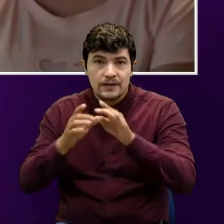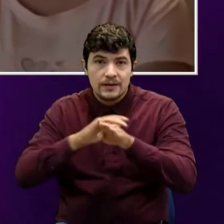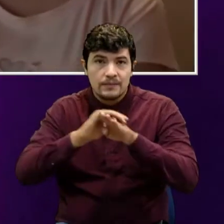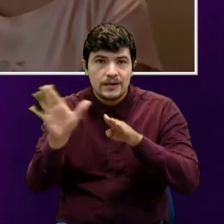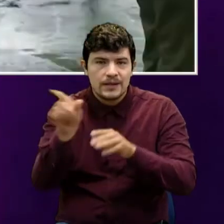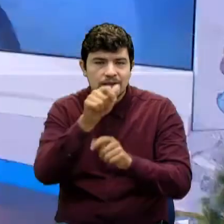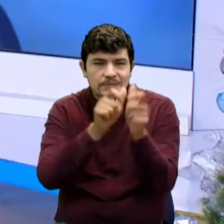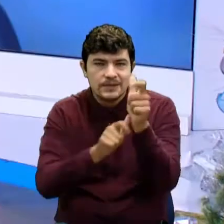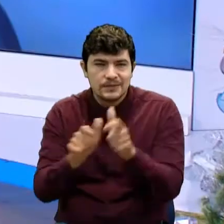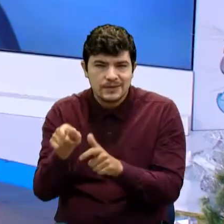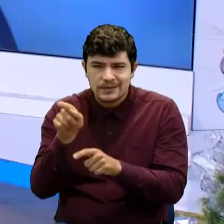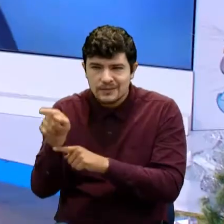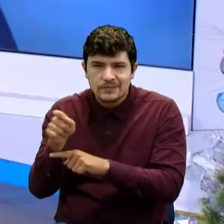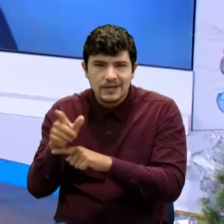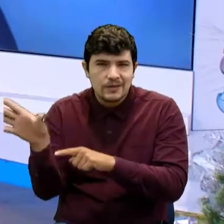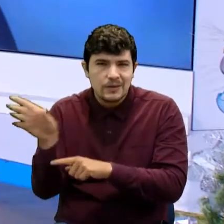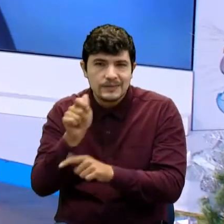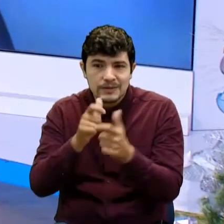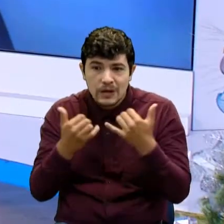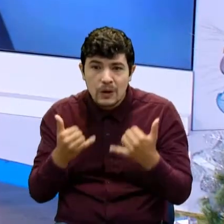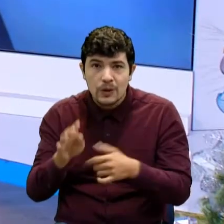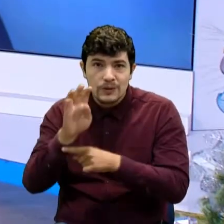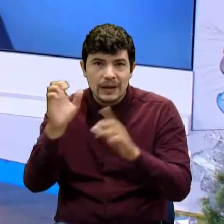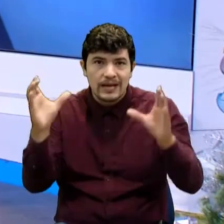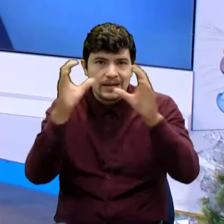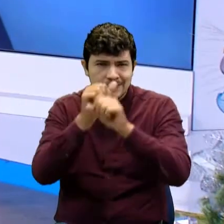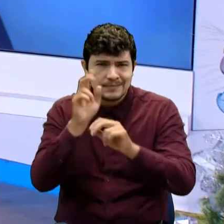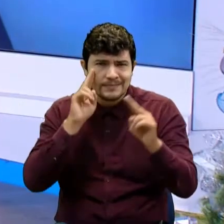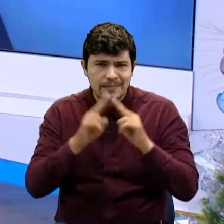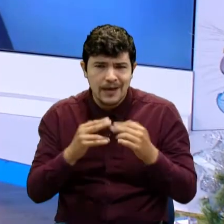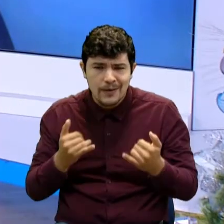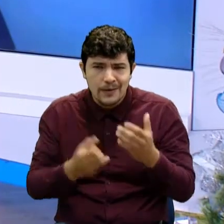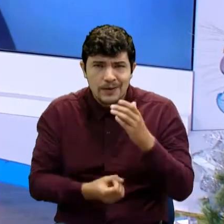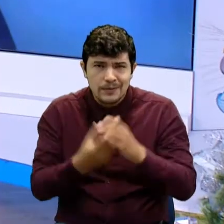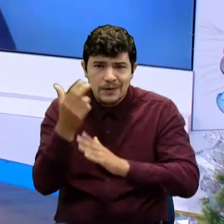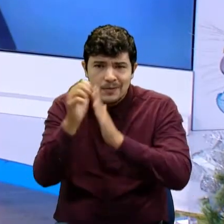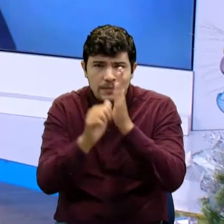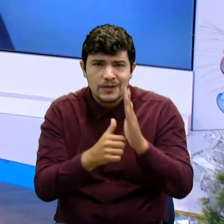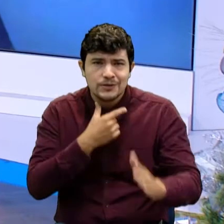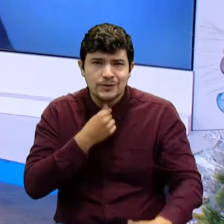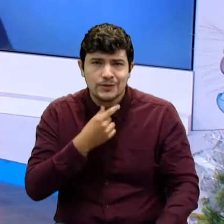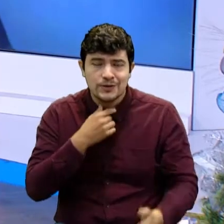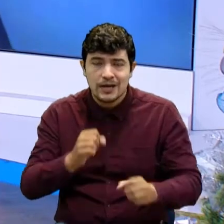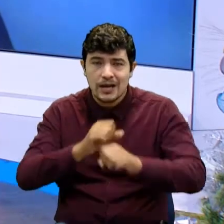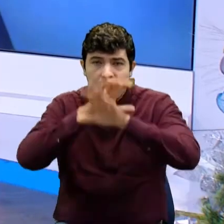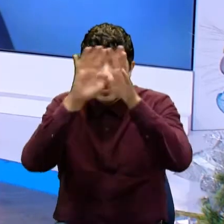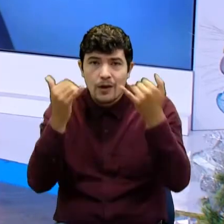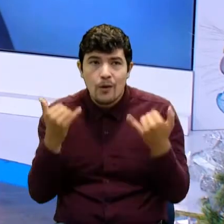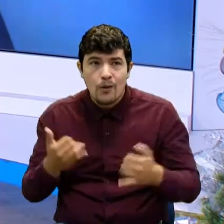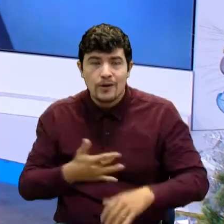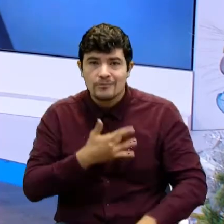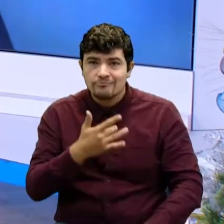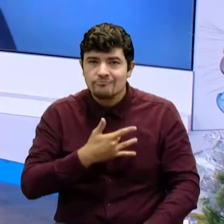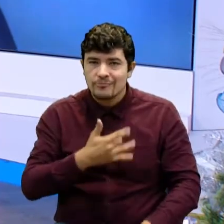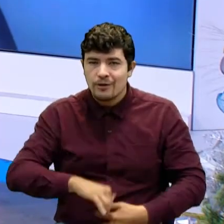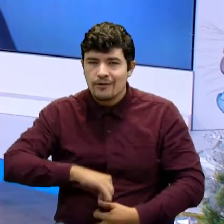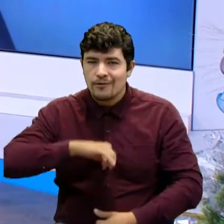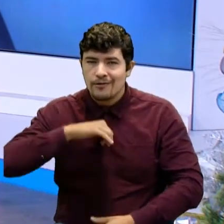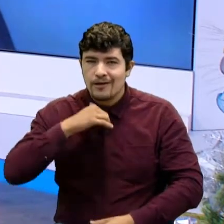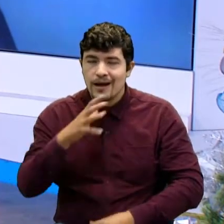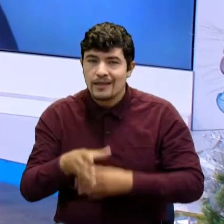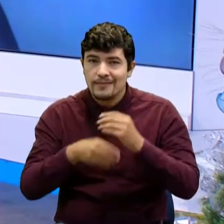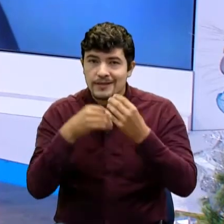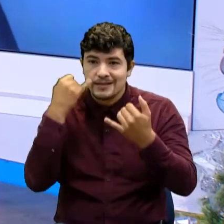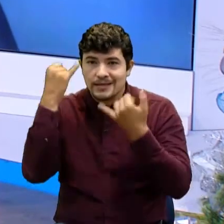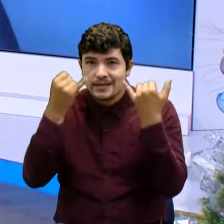santandereanos para que no se pierdan hoy a las 9 de la noche esa gran serie de humor que por supuesto también nos va a sentir muy orgullosos y también muy